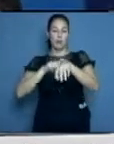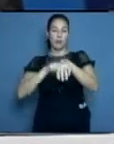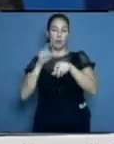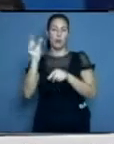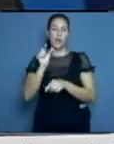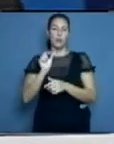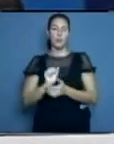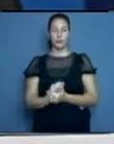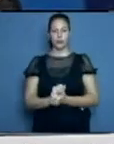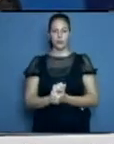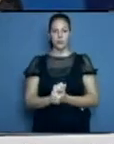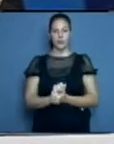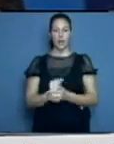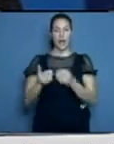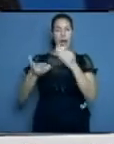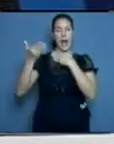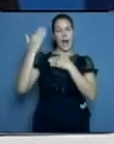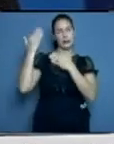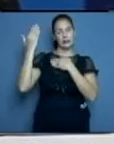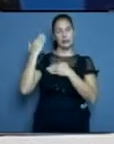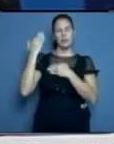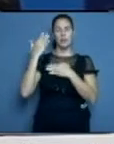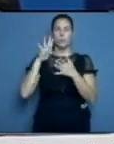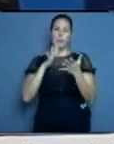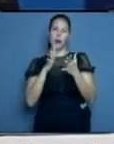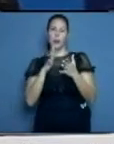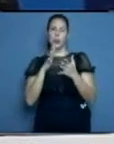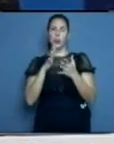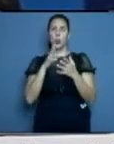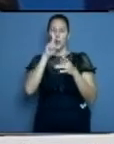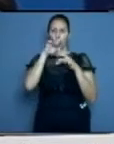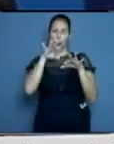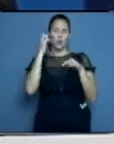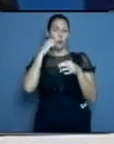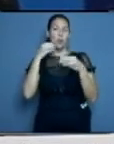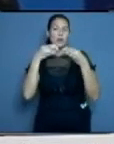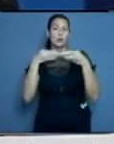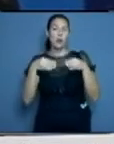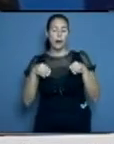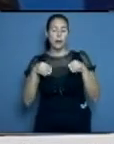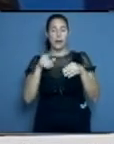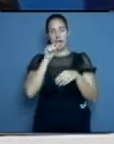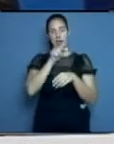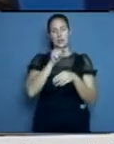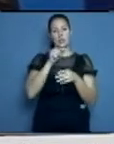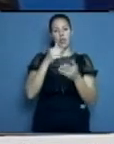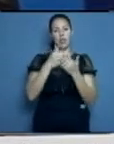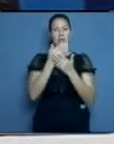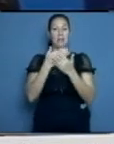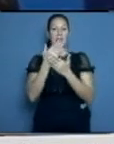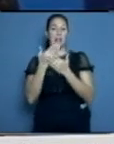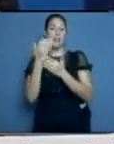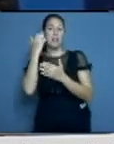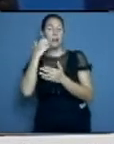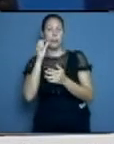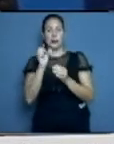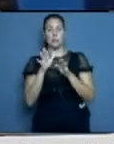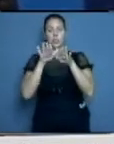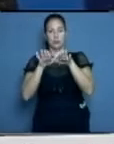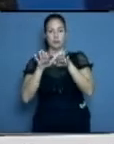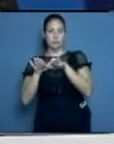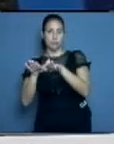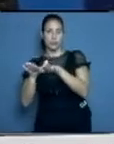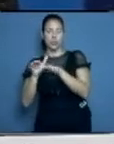es alrededor de 5 días. Entonces, nosotros también nos preocupa mucho que los pacientes, las personas,